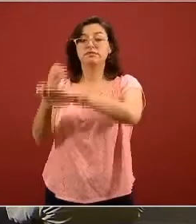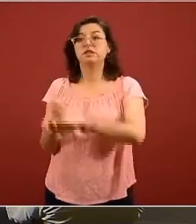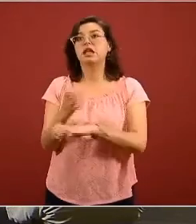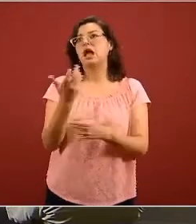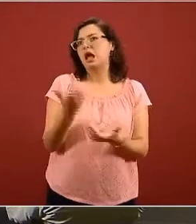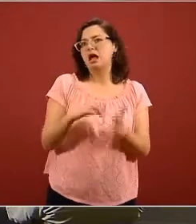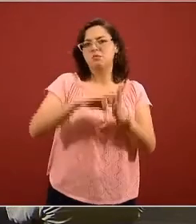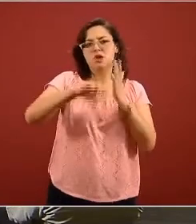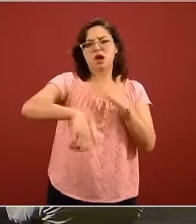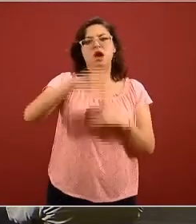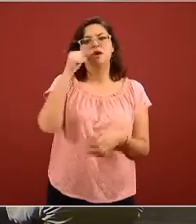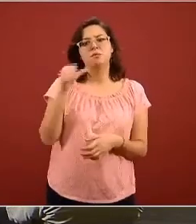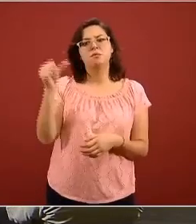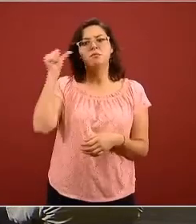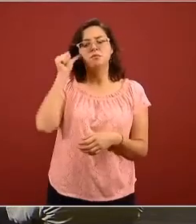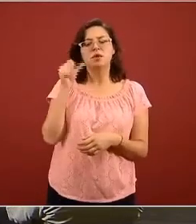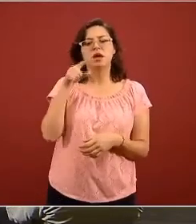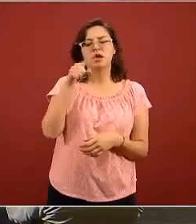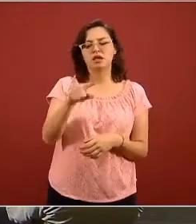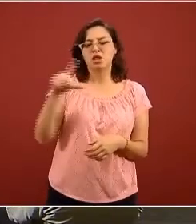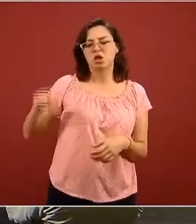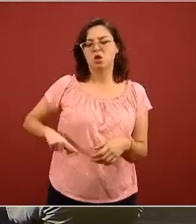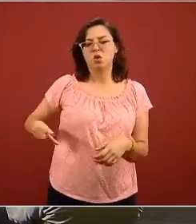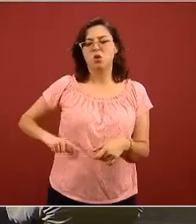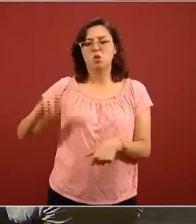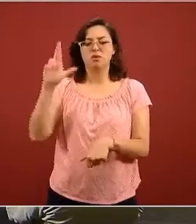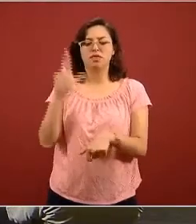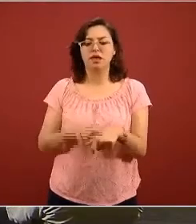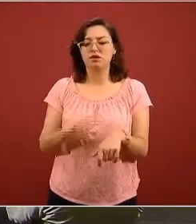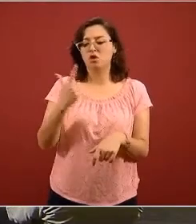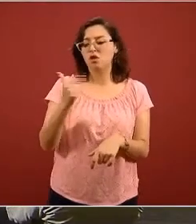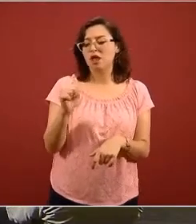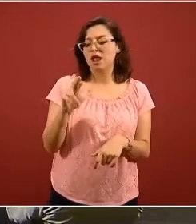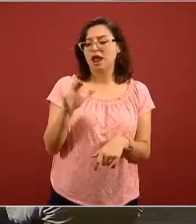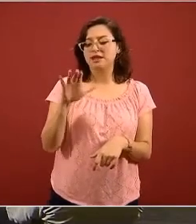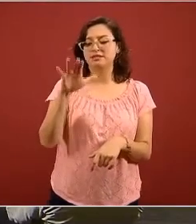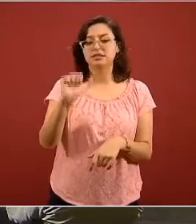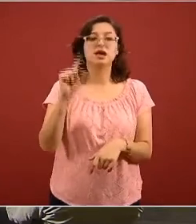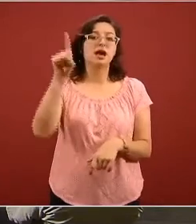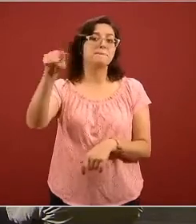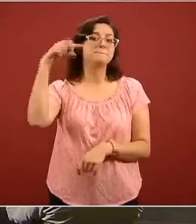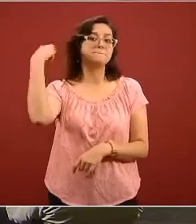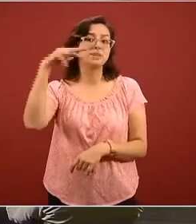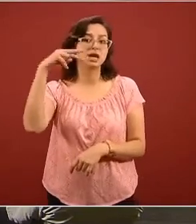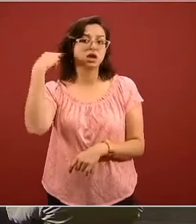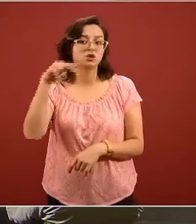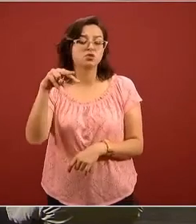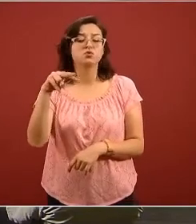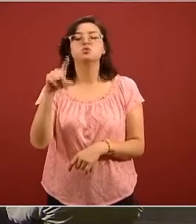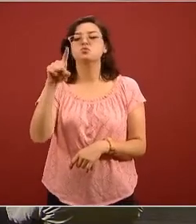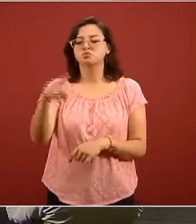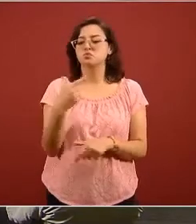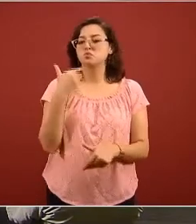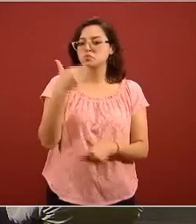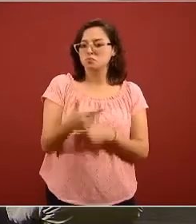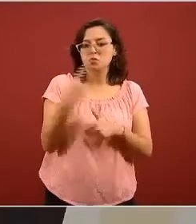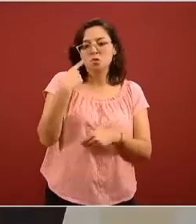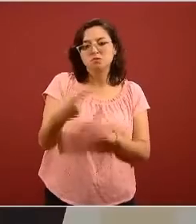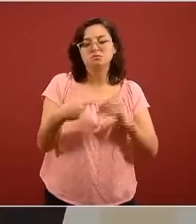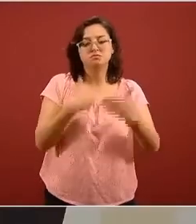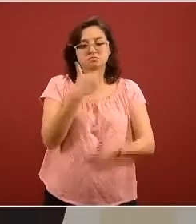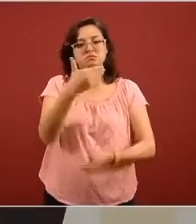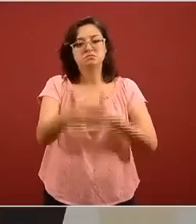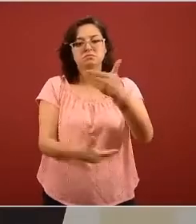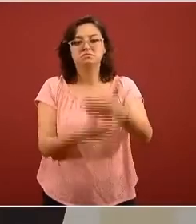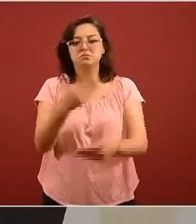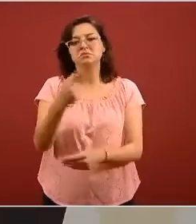el gobernador Cuitláhuac García de Veracruz estaba mostrando avances yo creo que esta misma